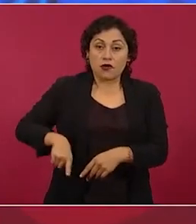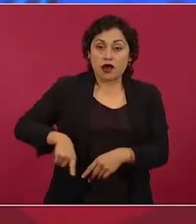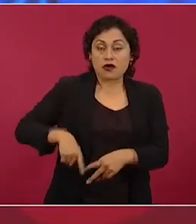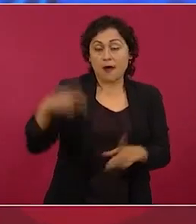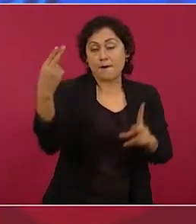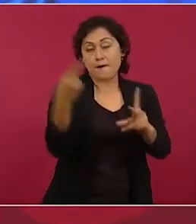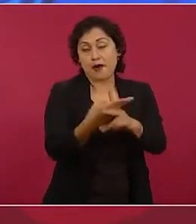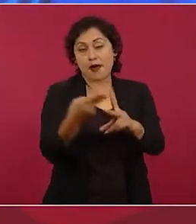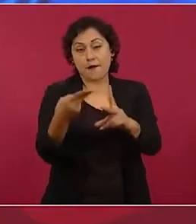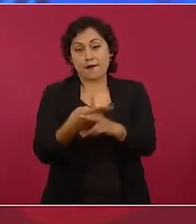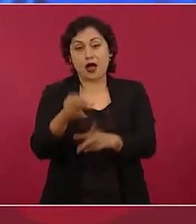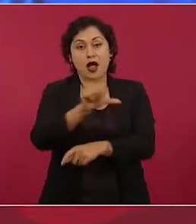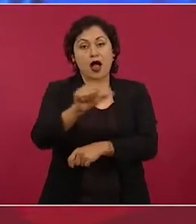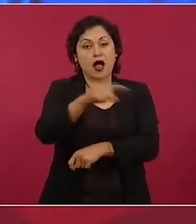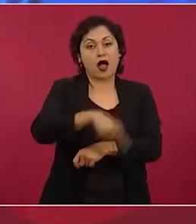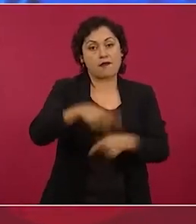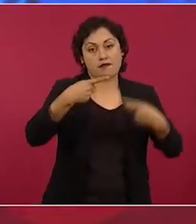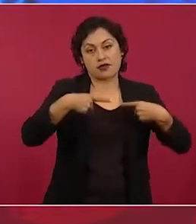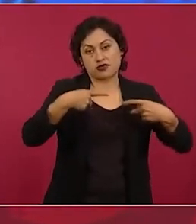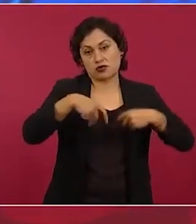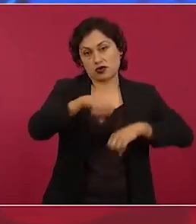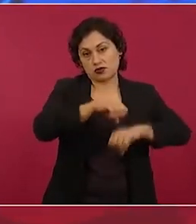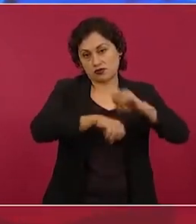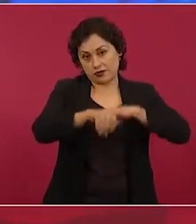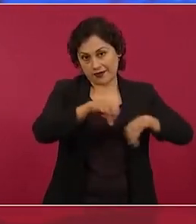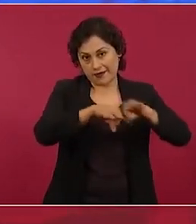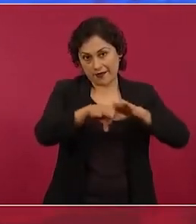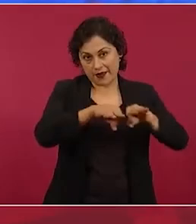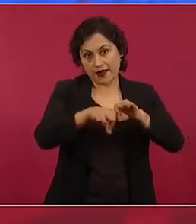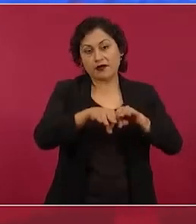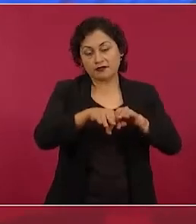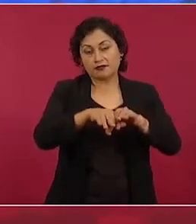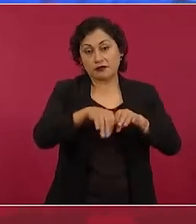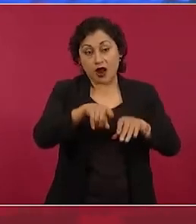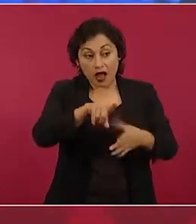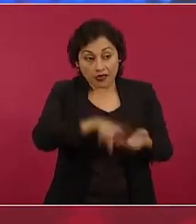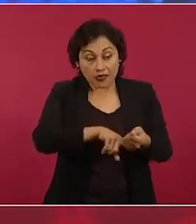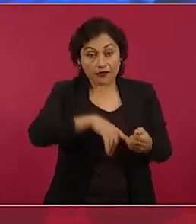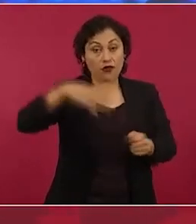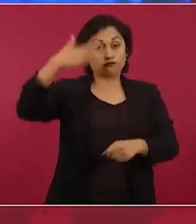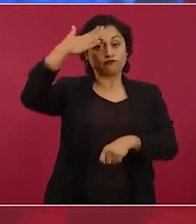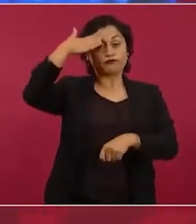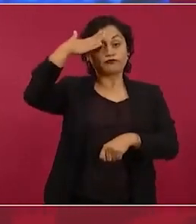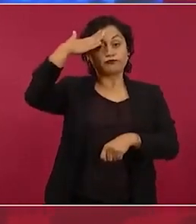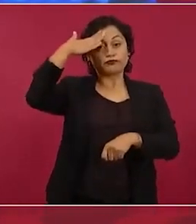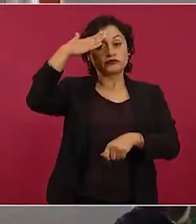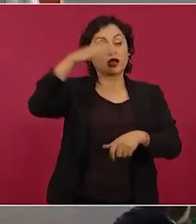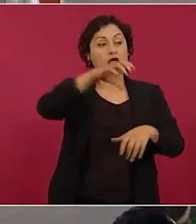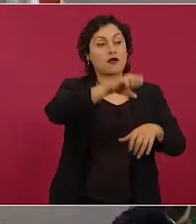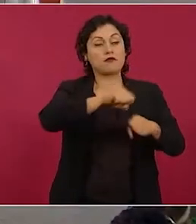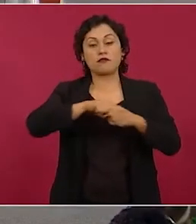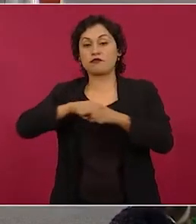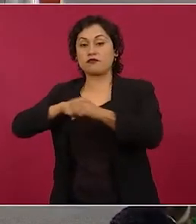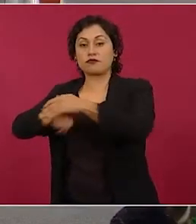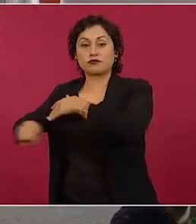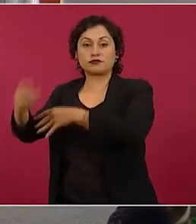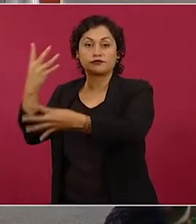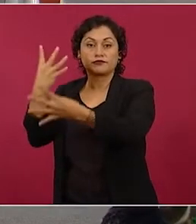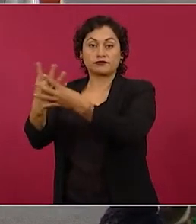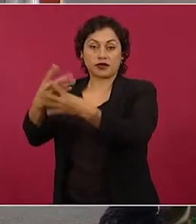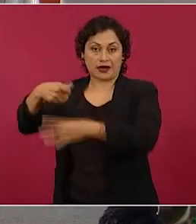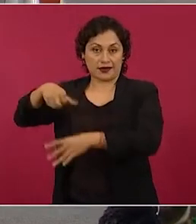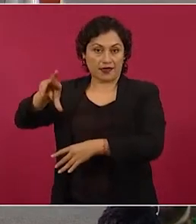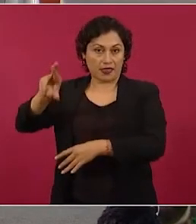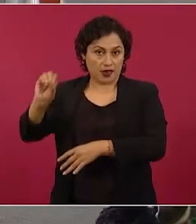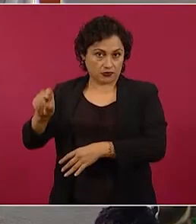a los líderes los mandaron presos a Quintana Roo. En ese